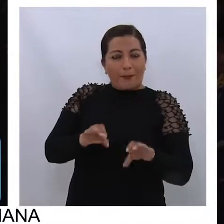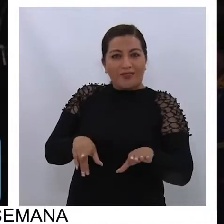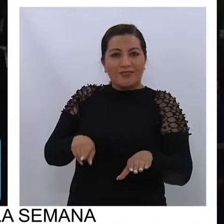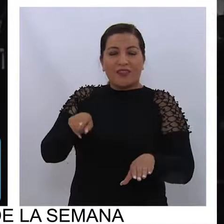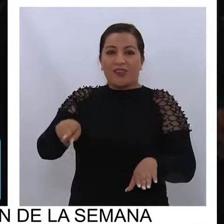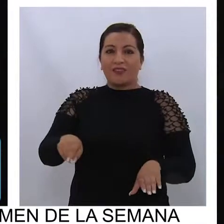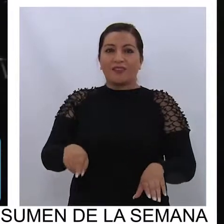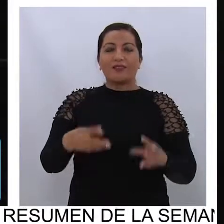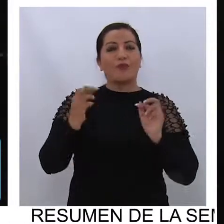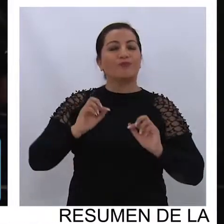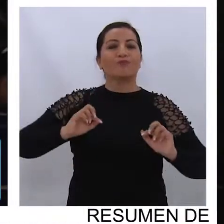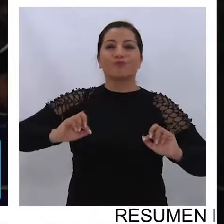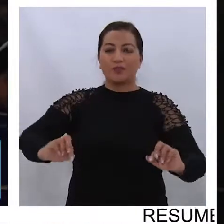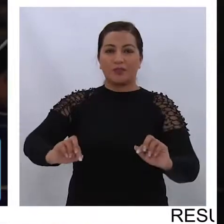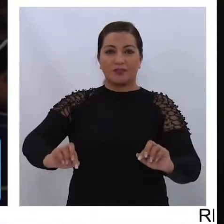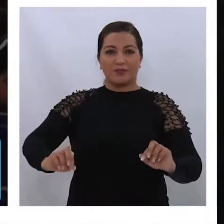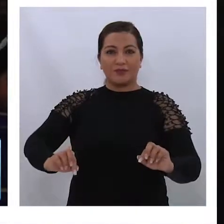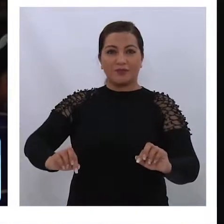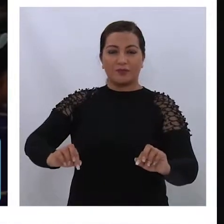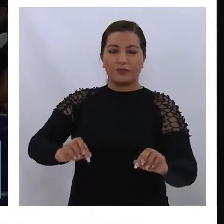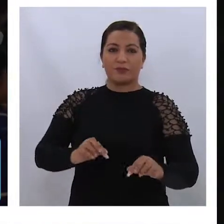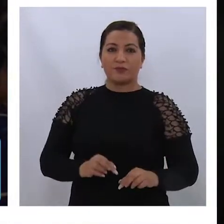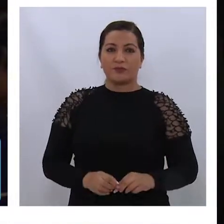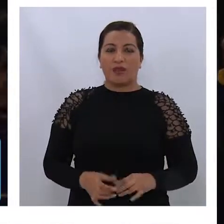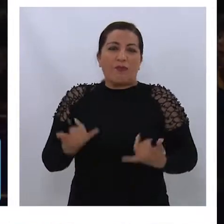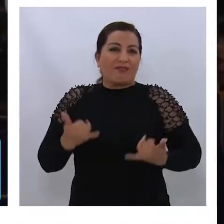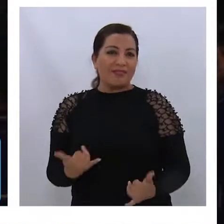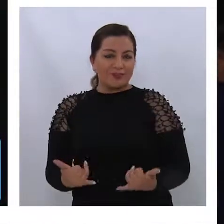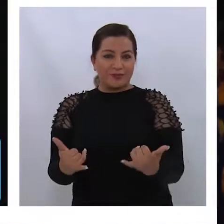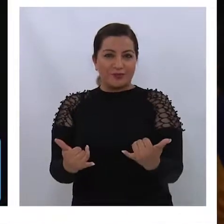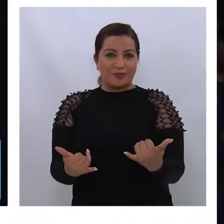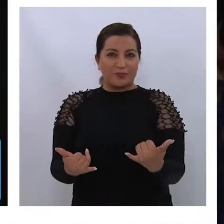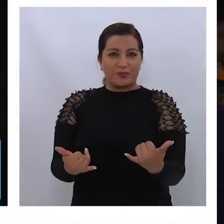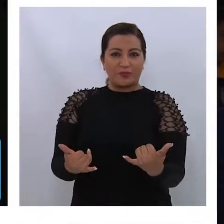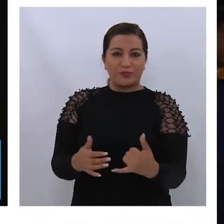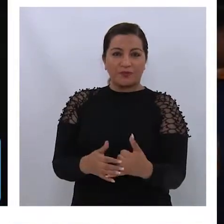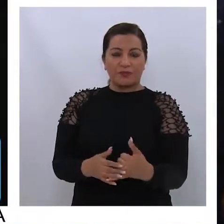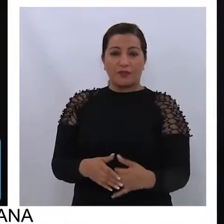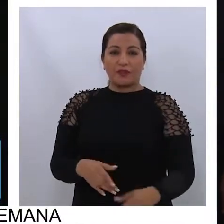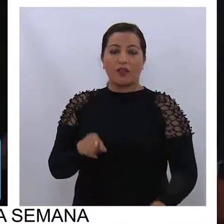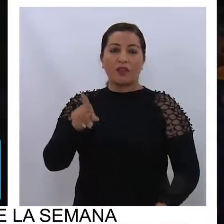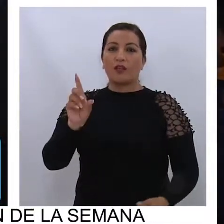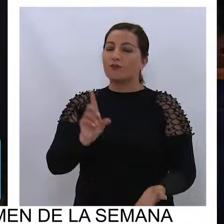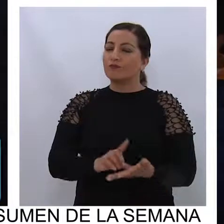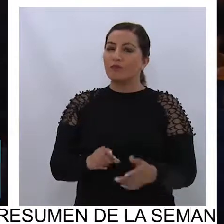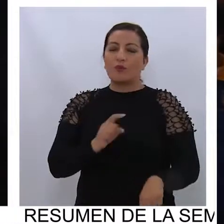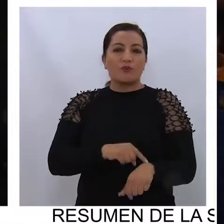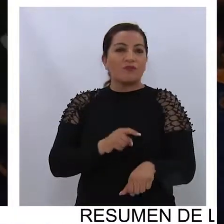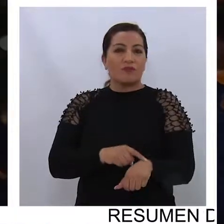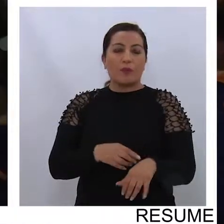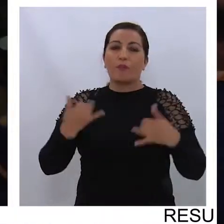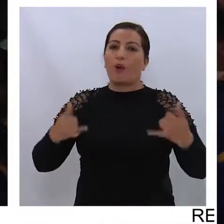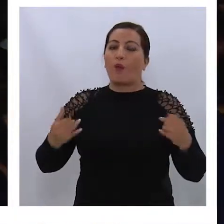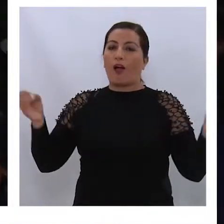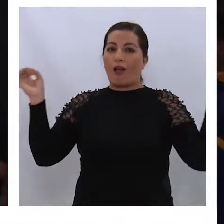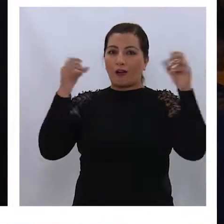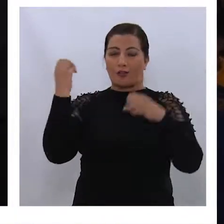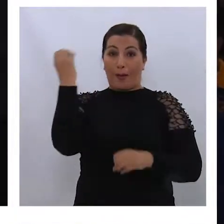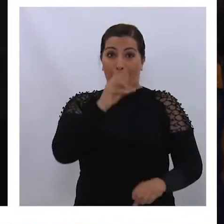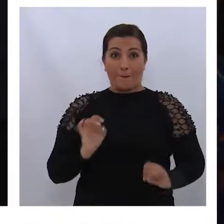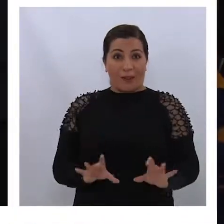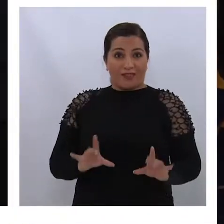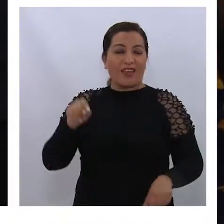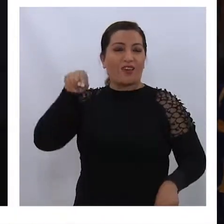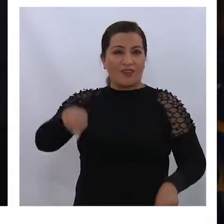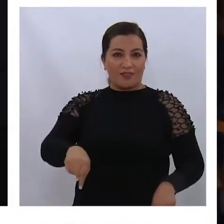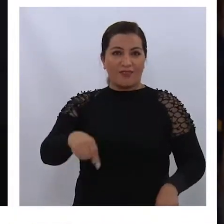en este tipo de instancias, instancias donde son lúdicas, instancias donde el juego está presente, la magia como